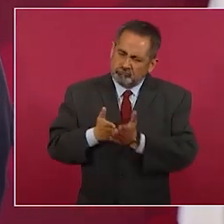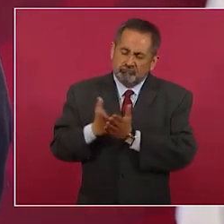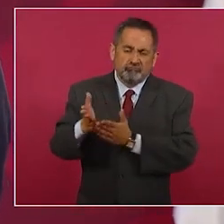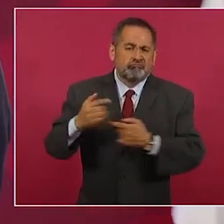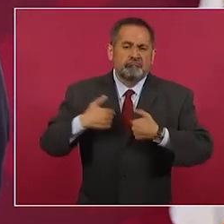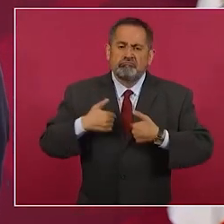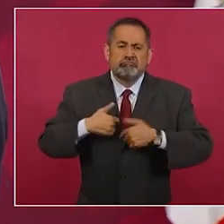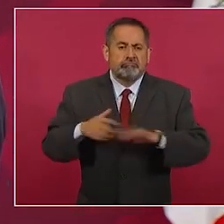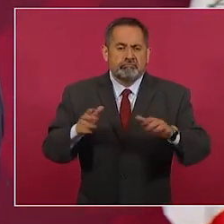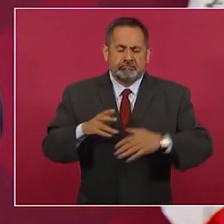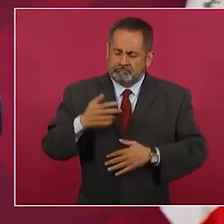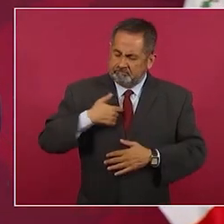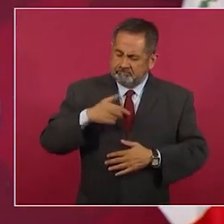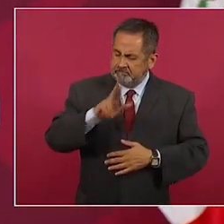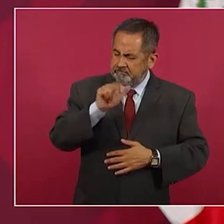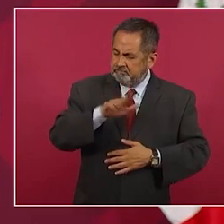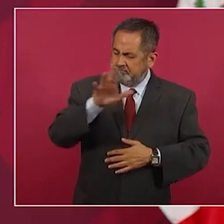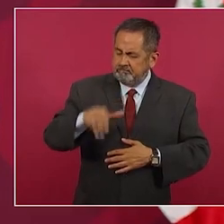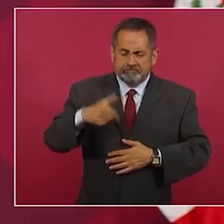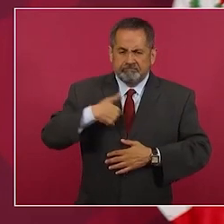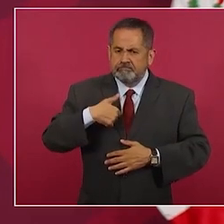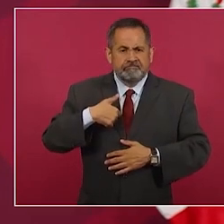nunca jamás